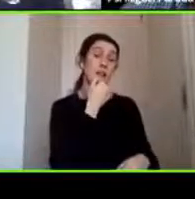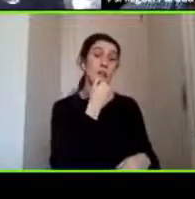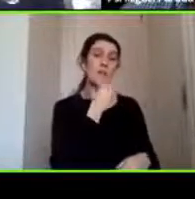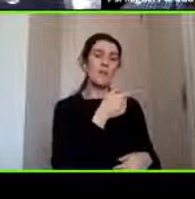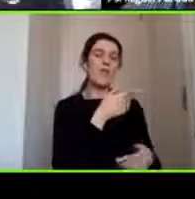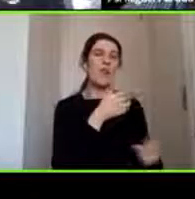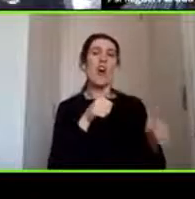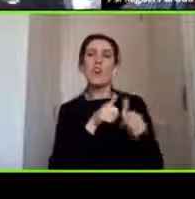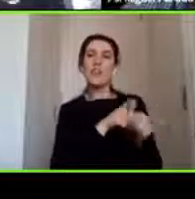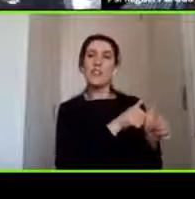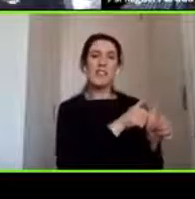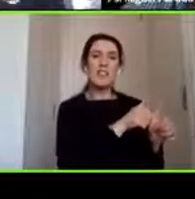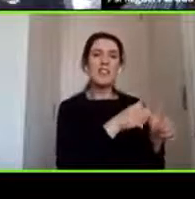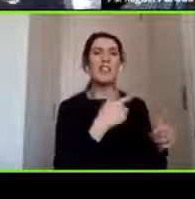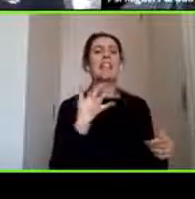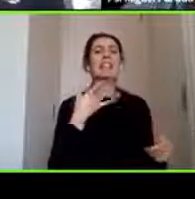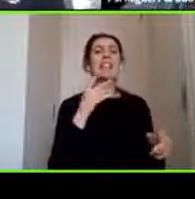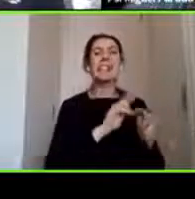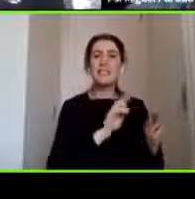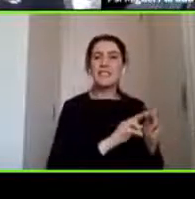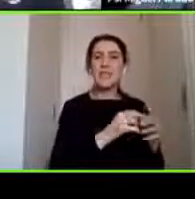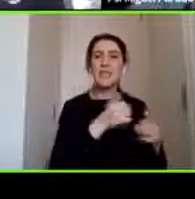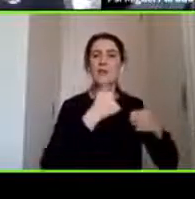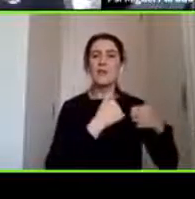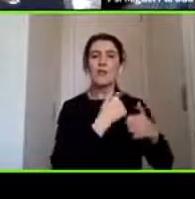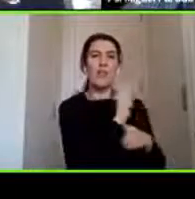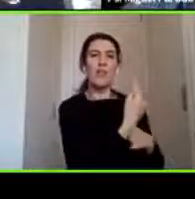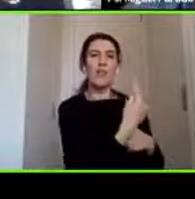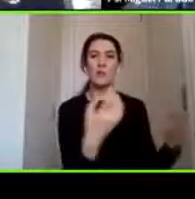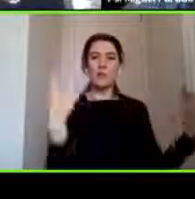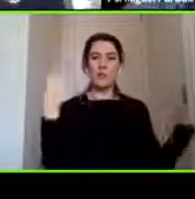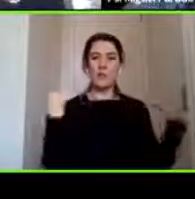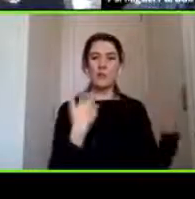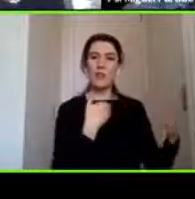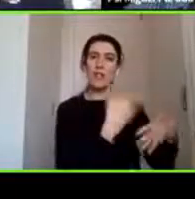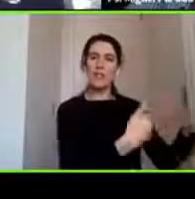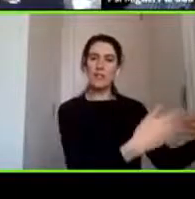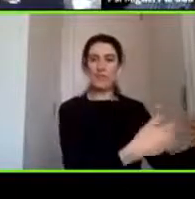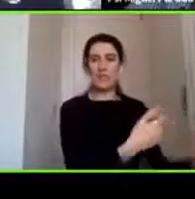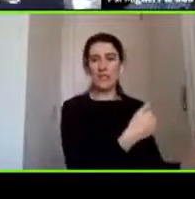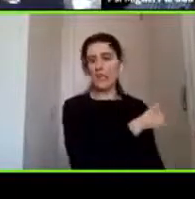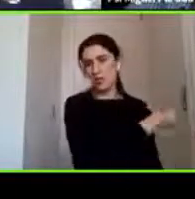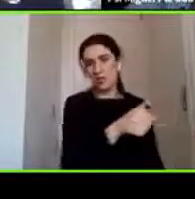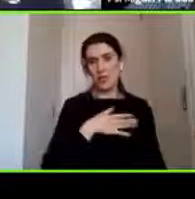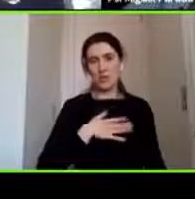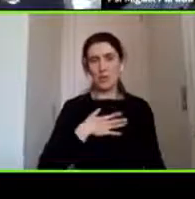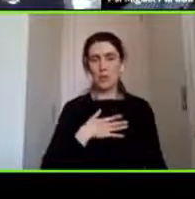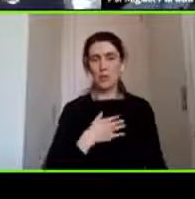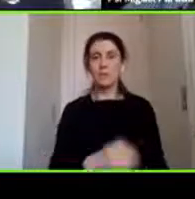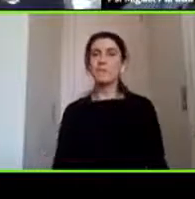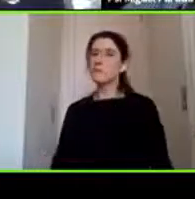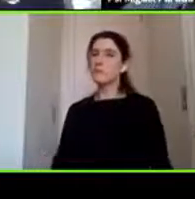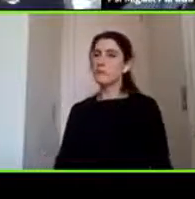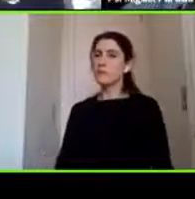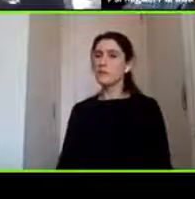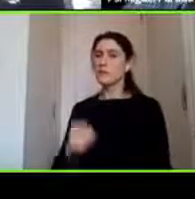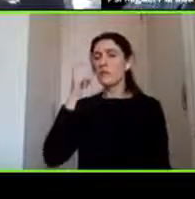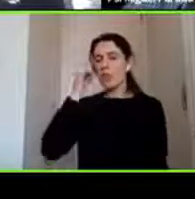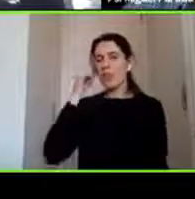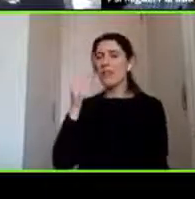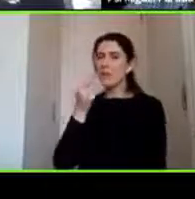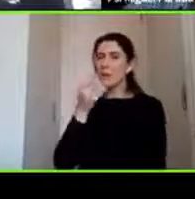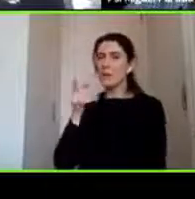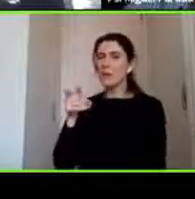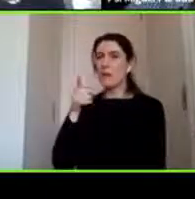de cada profesional y seguir avanzando en el fondo que es lo que todos queremos yo creo que un poco también eso es lo que lo que hablaba Miguel